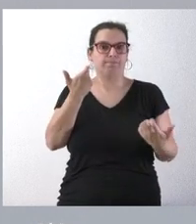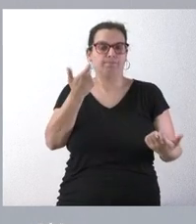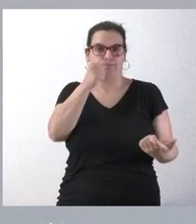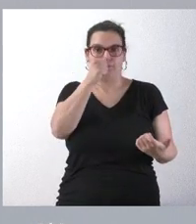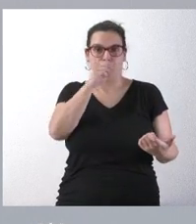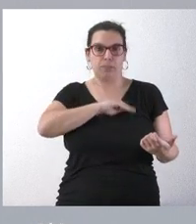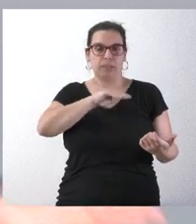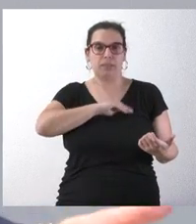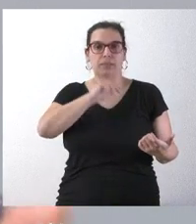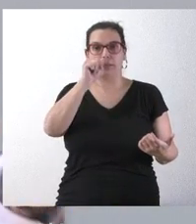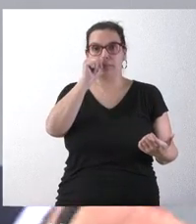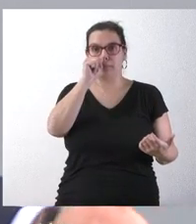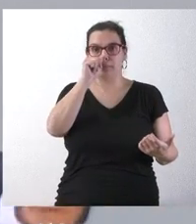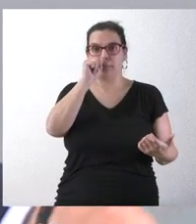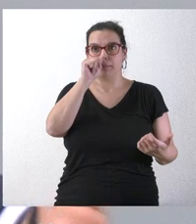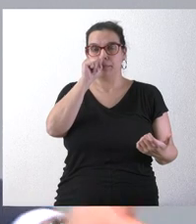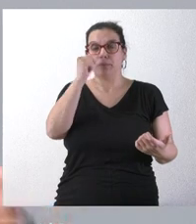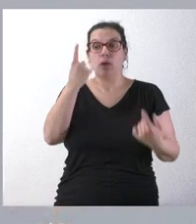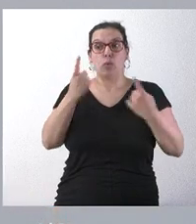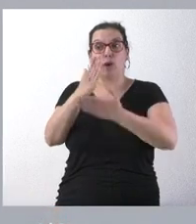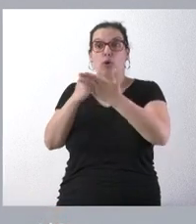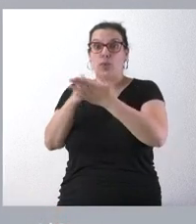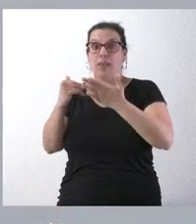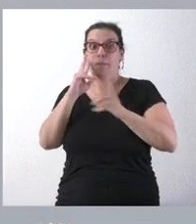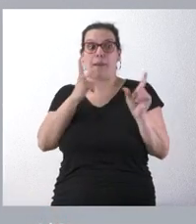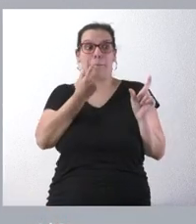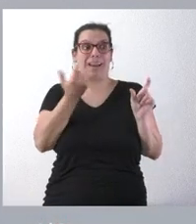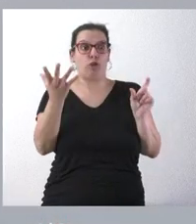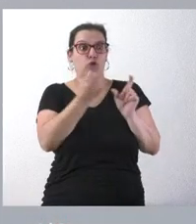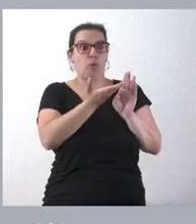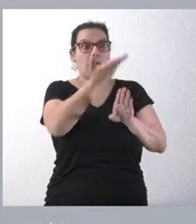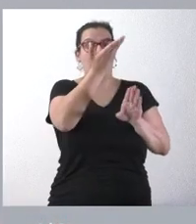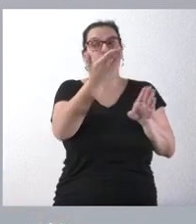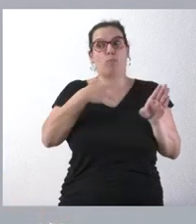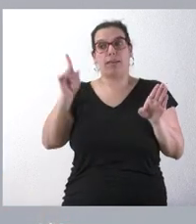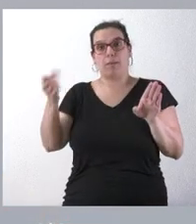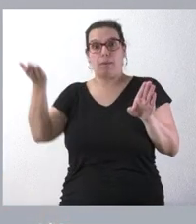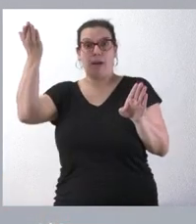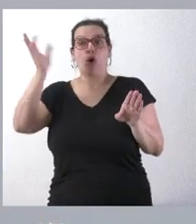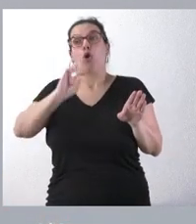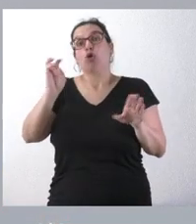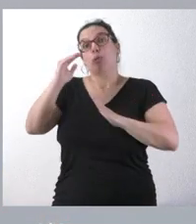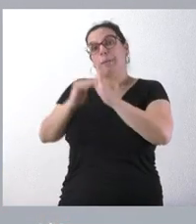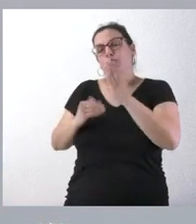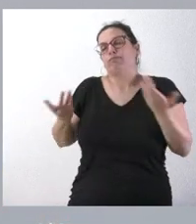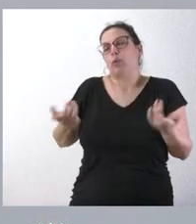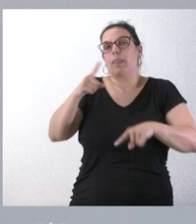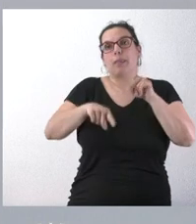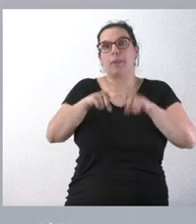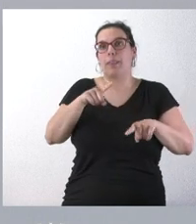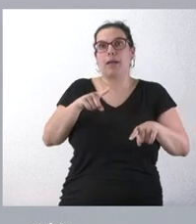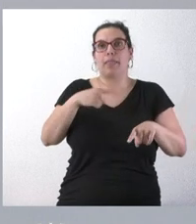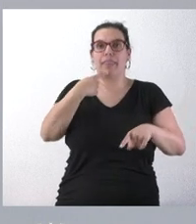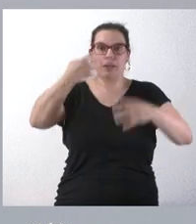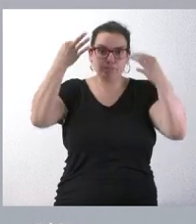como ustedes han apreciado. Puede haber comunidades autónomas que adapten estas tasas a la evolución de la inflación y otras que lo bajen y, por tanto, no podemos